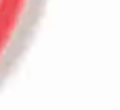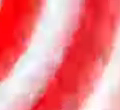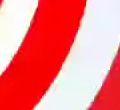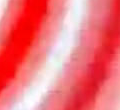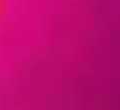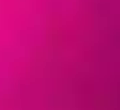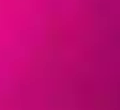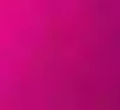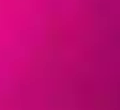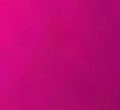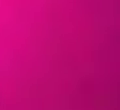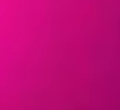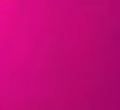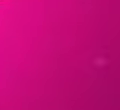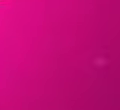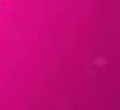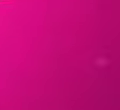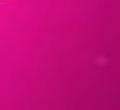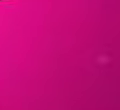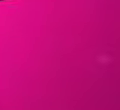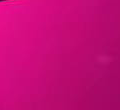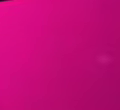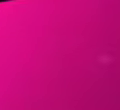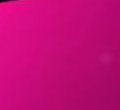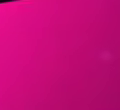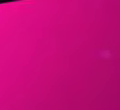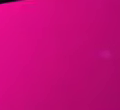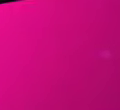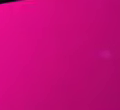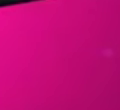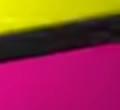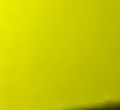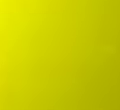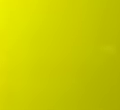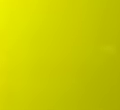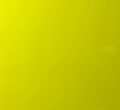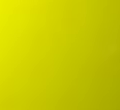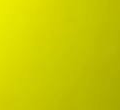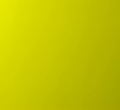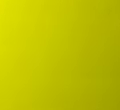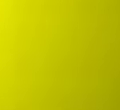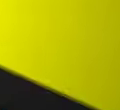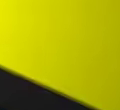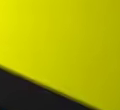Pero vamos con tu abogada, que nos hablará sobre el trabajo infantil. ¡Adelante, hermosas chicas!